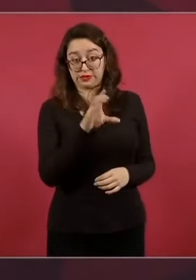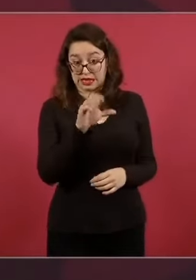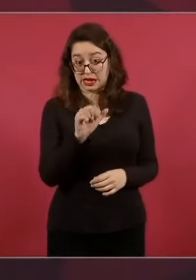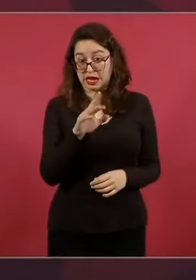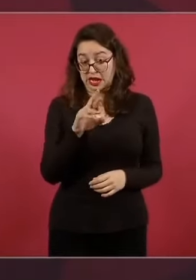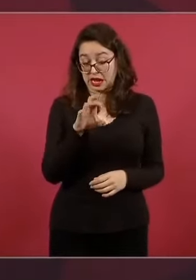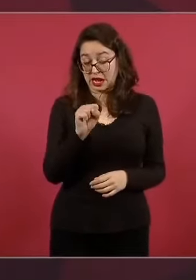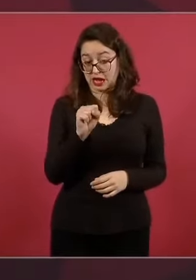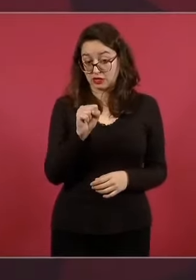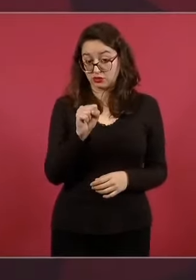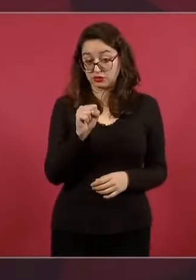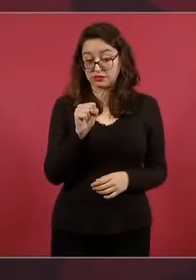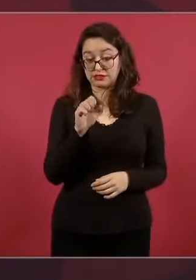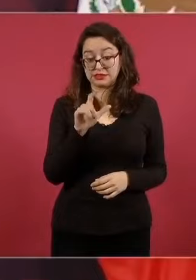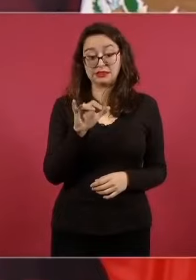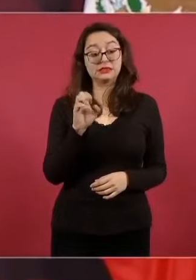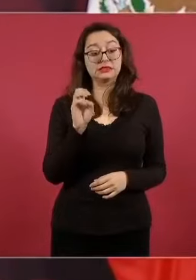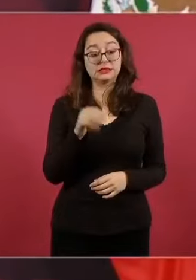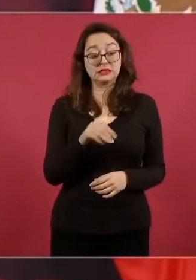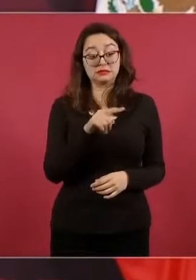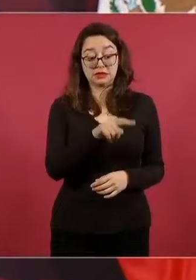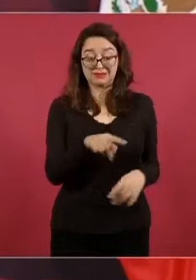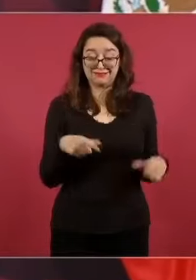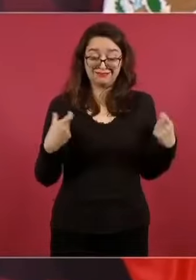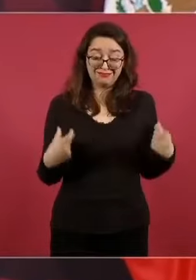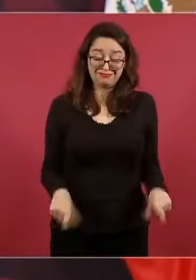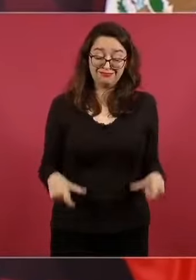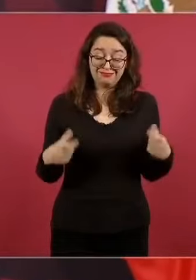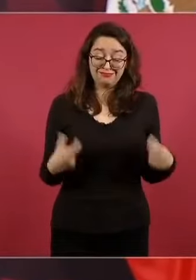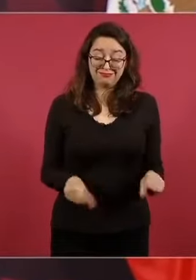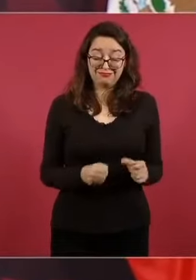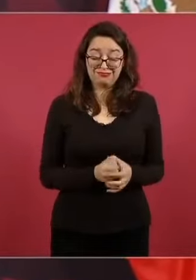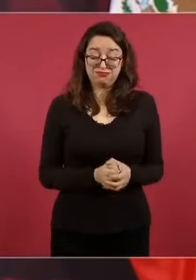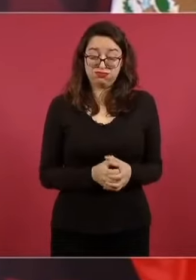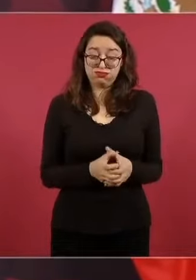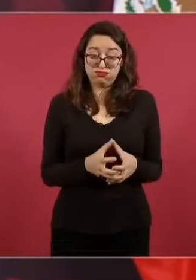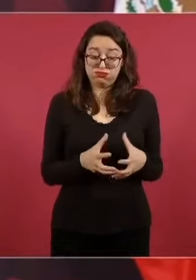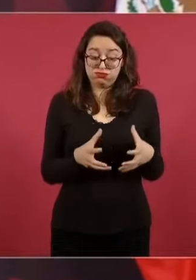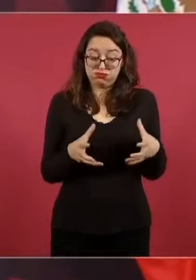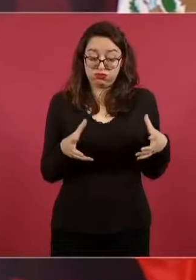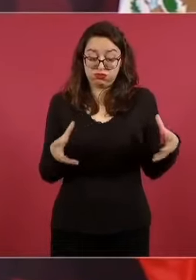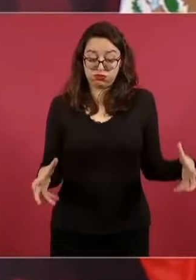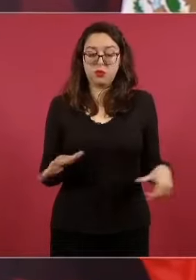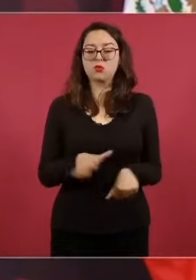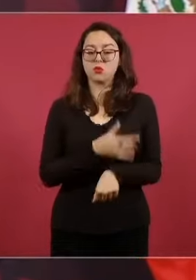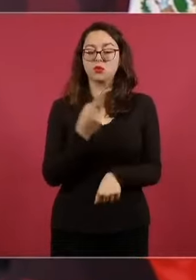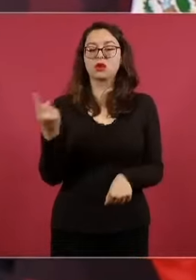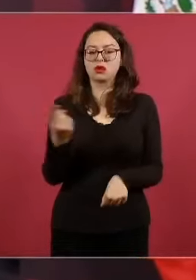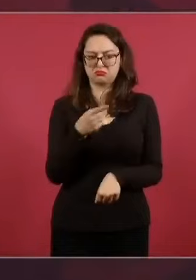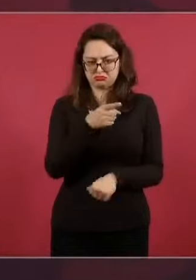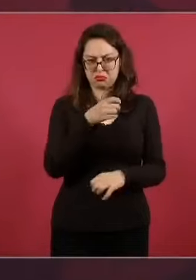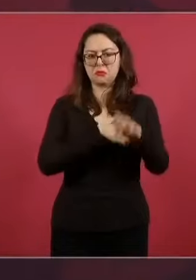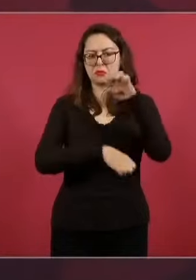su fortuna es porque es un buen empresario